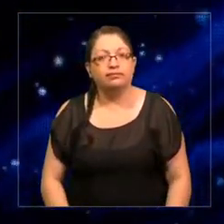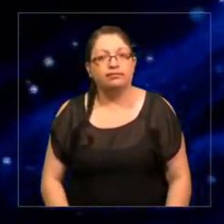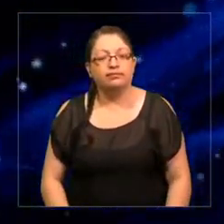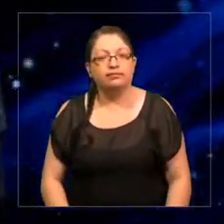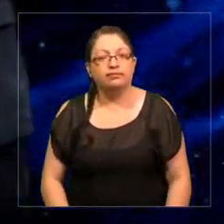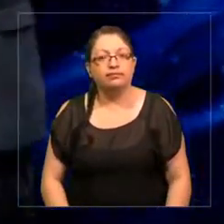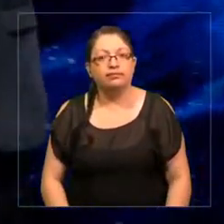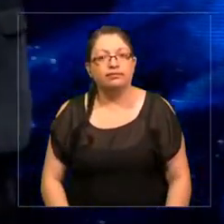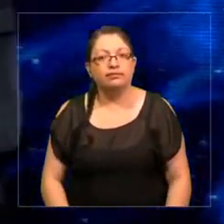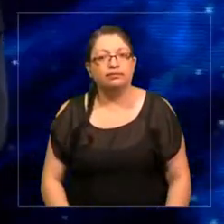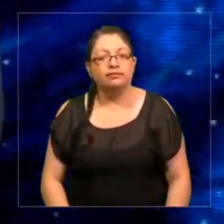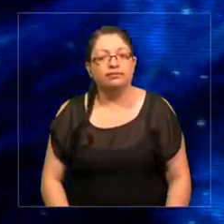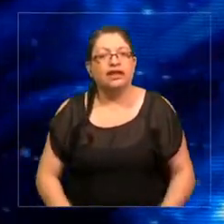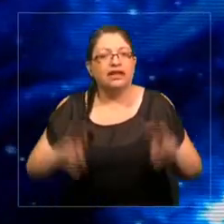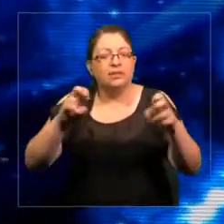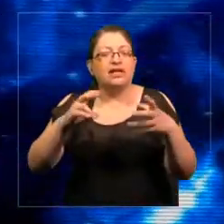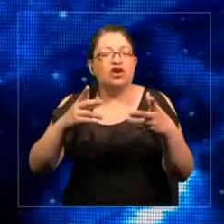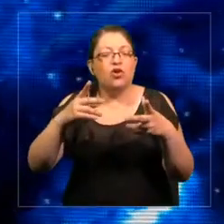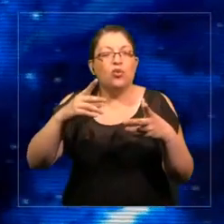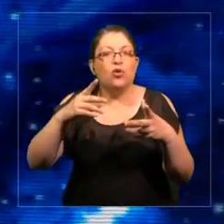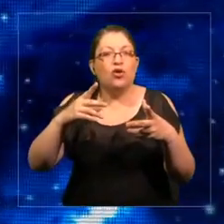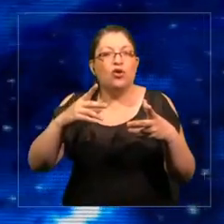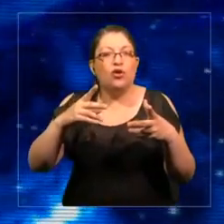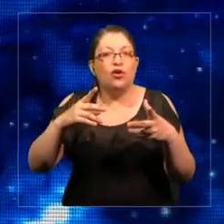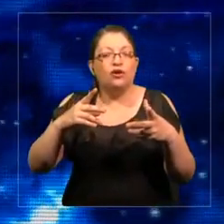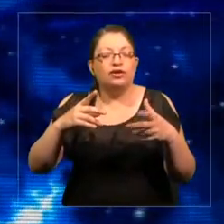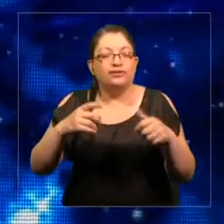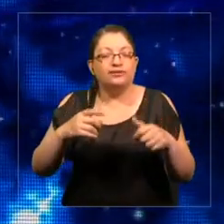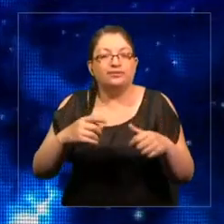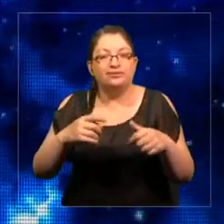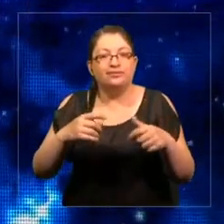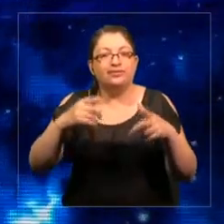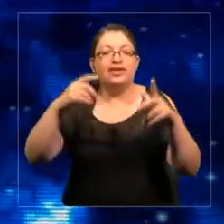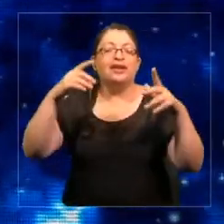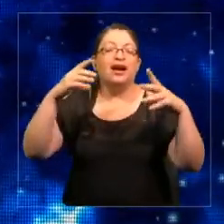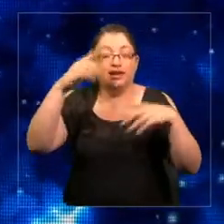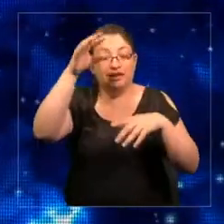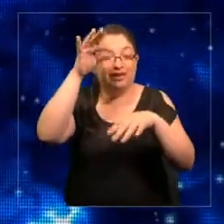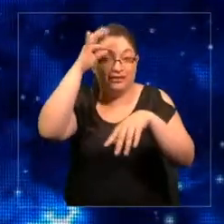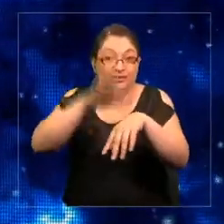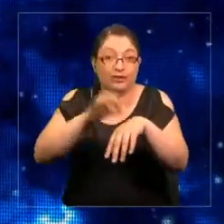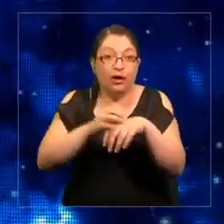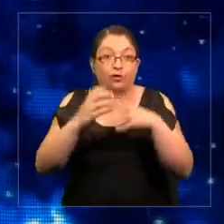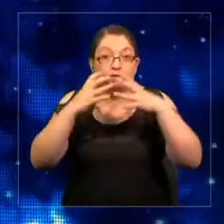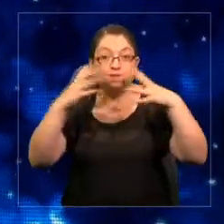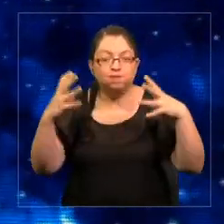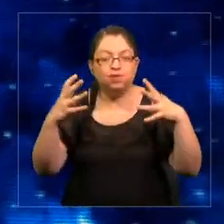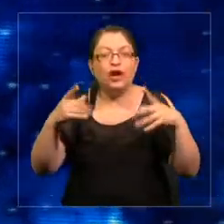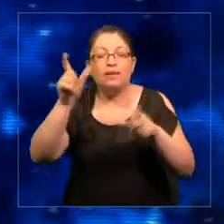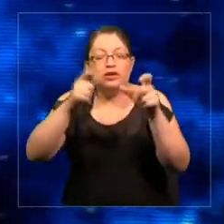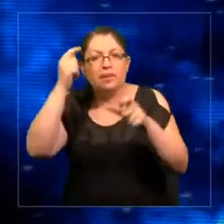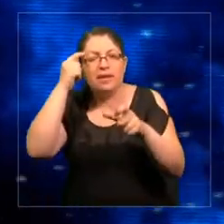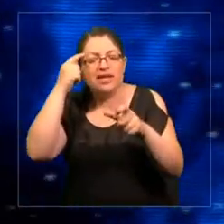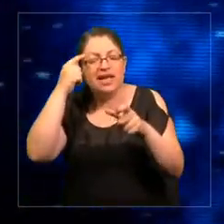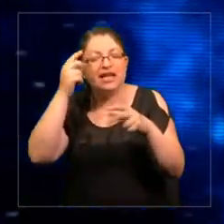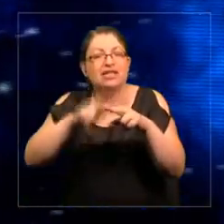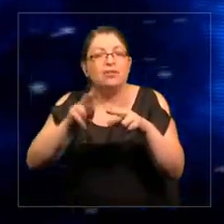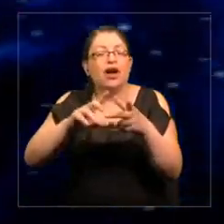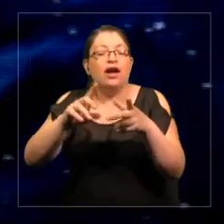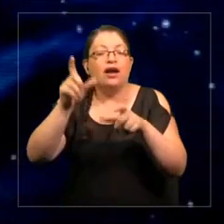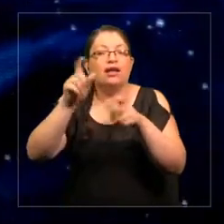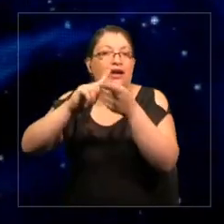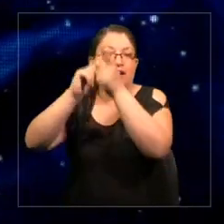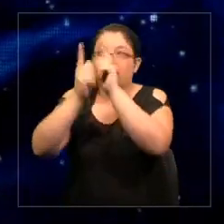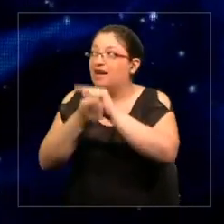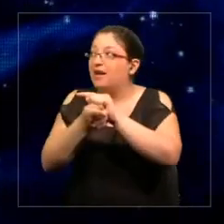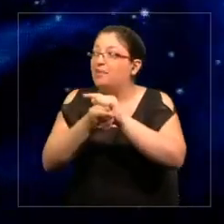burbuja de la obesidad, y salir de esta burbuja y ver cuáles eran los otros problemas de la salud que estaban teniendo las